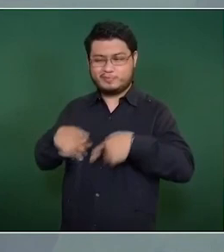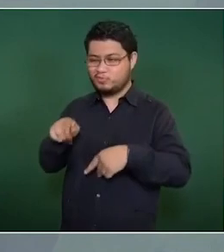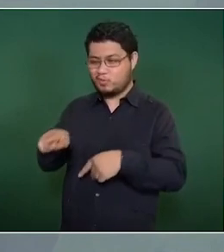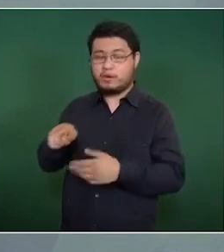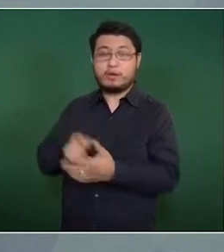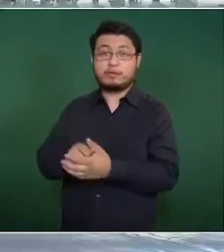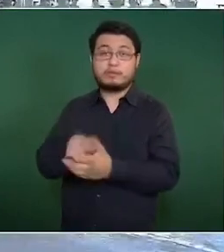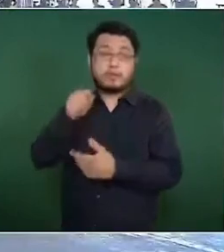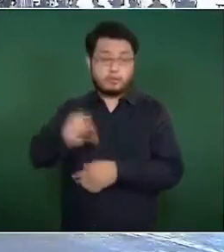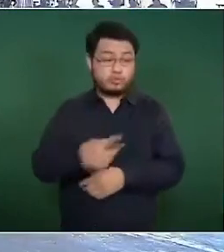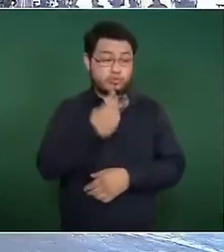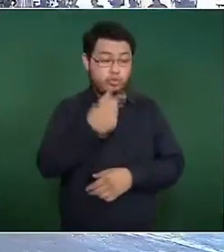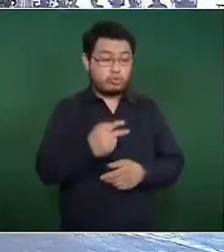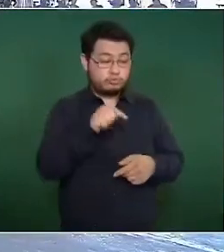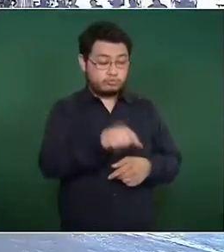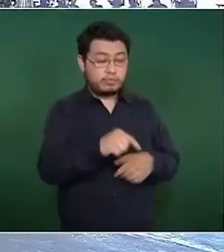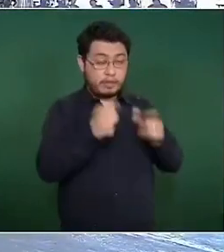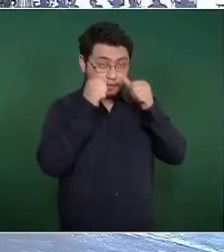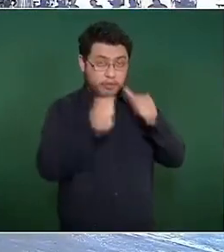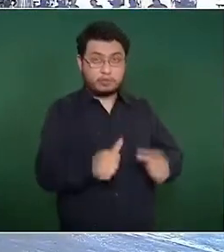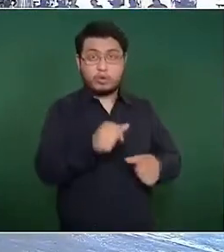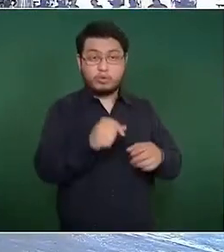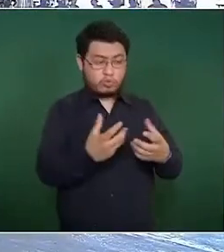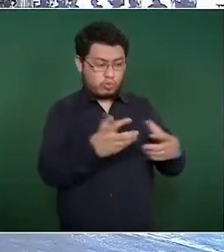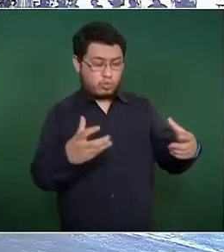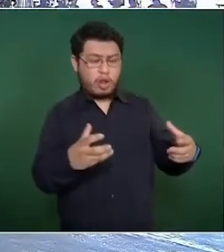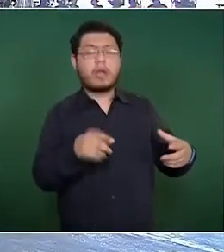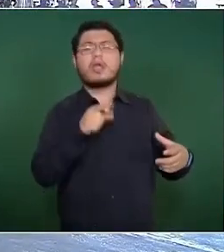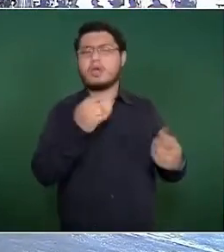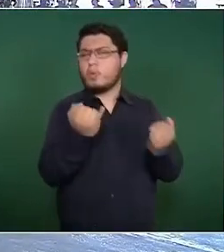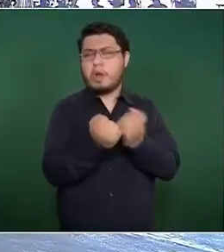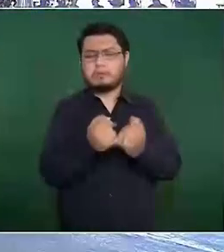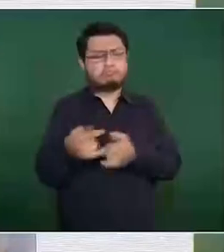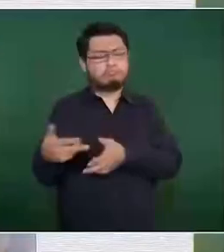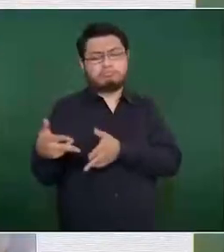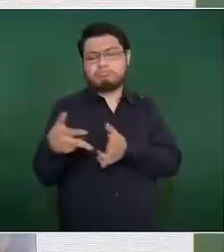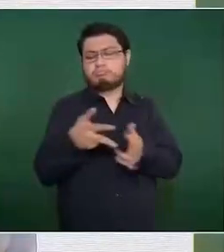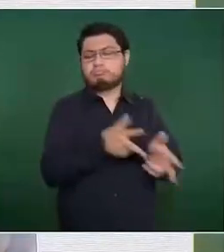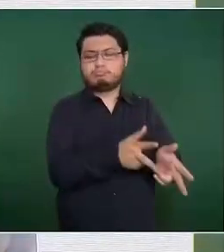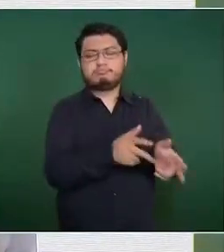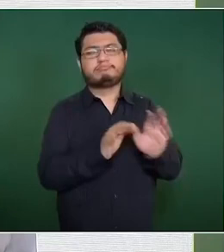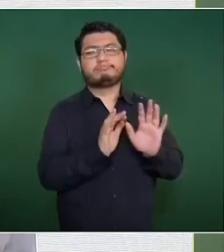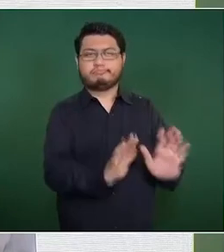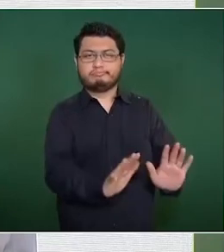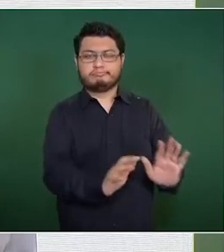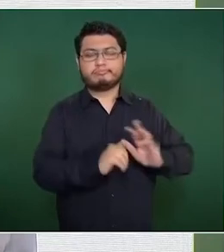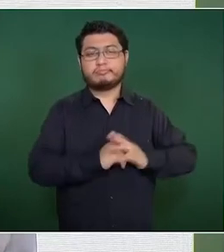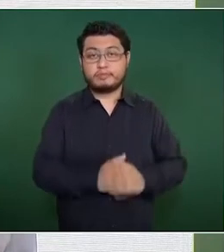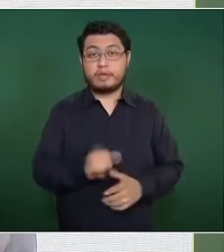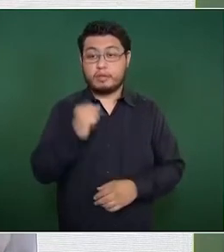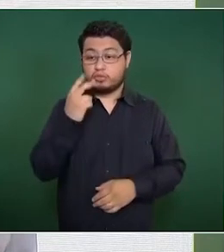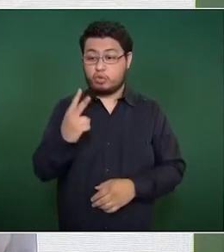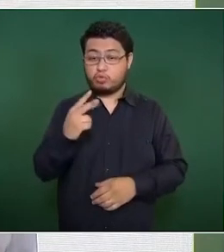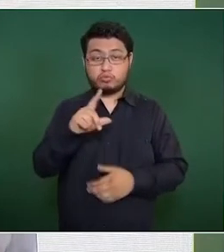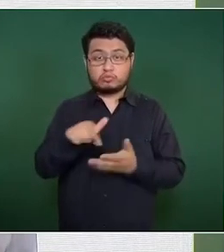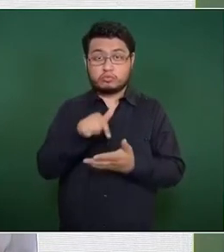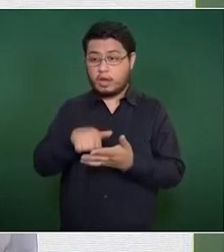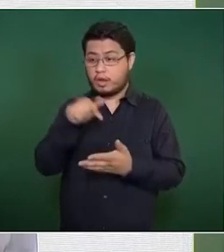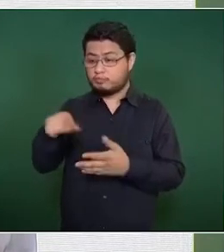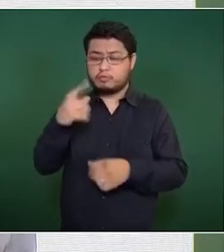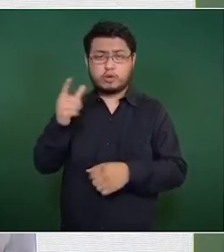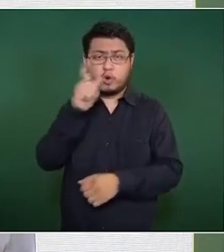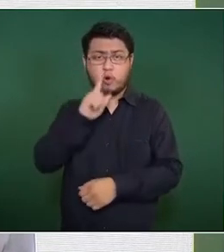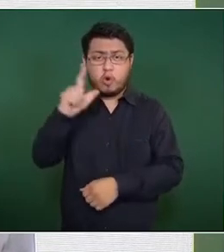de mantenimiento y un taller y cochera, así como dos subestaciones eléctricas nuevas para generar la energía